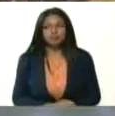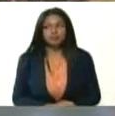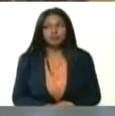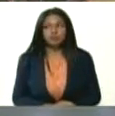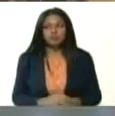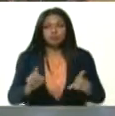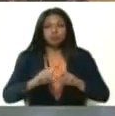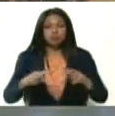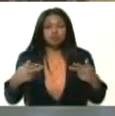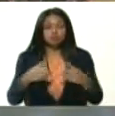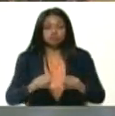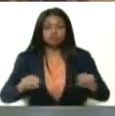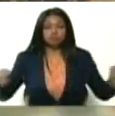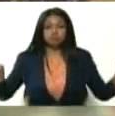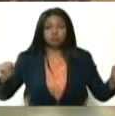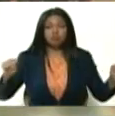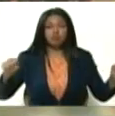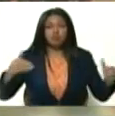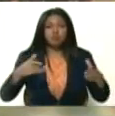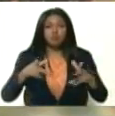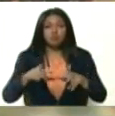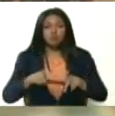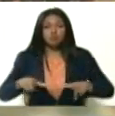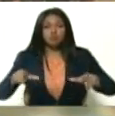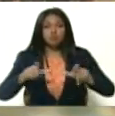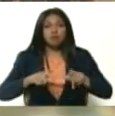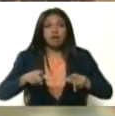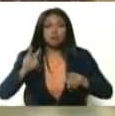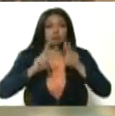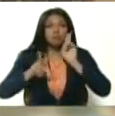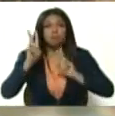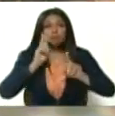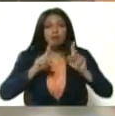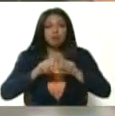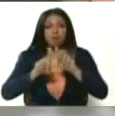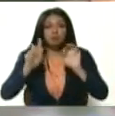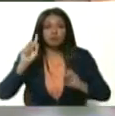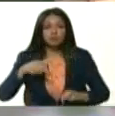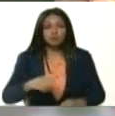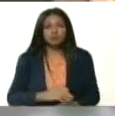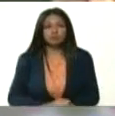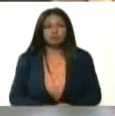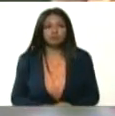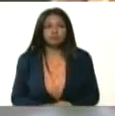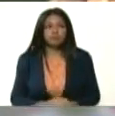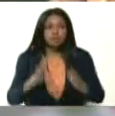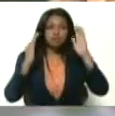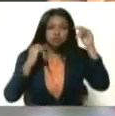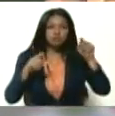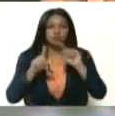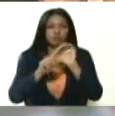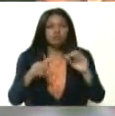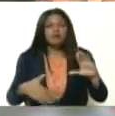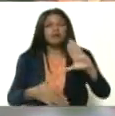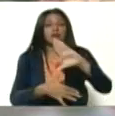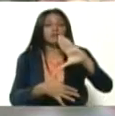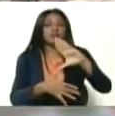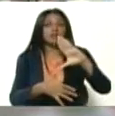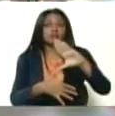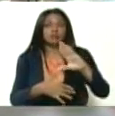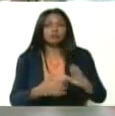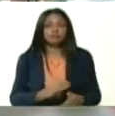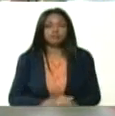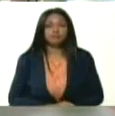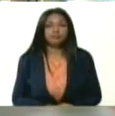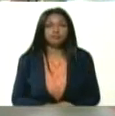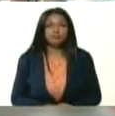cordón sanitario por el sur de Venezuela, en Santa Elena de Guayrén. Atención. Igualmente, en América Latina, tengo que